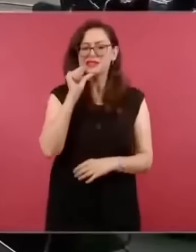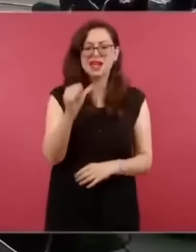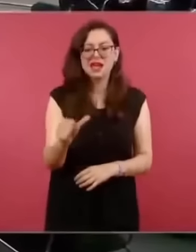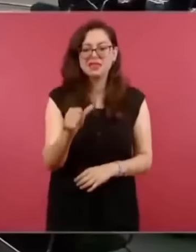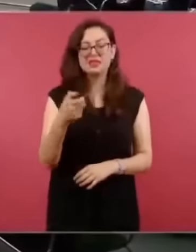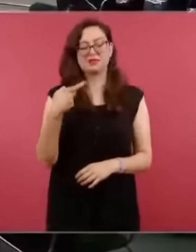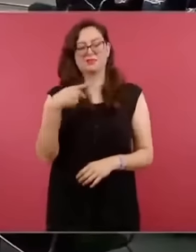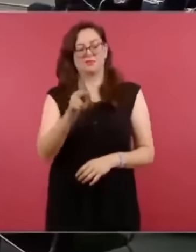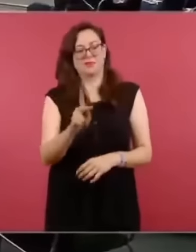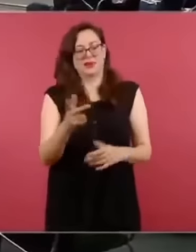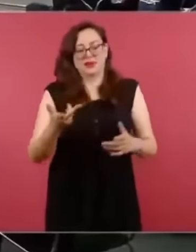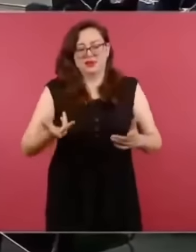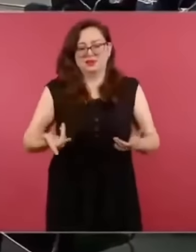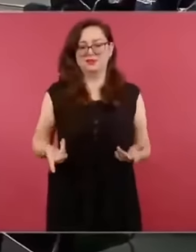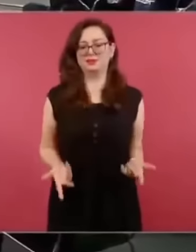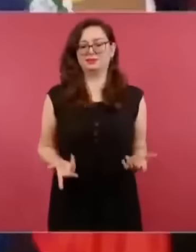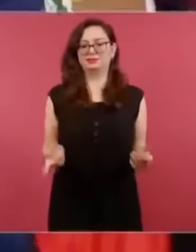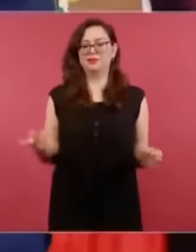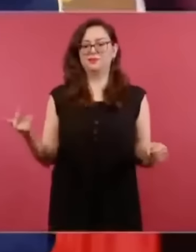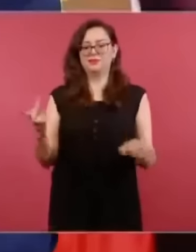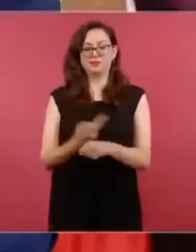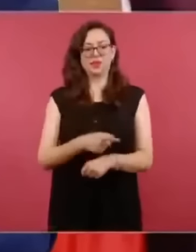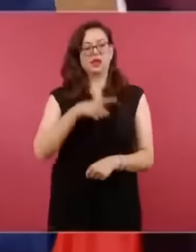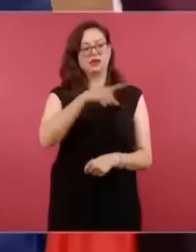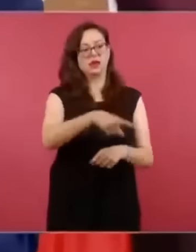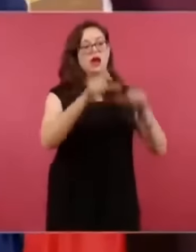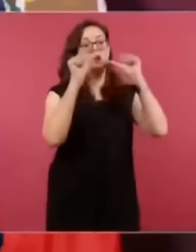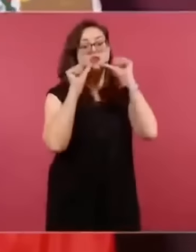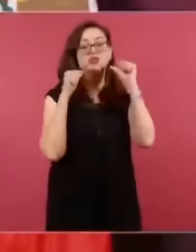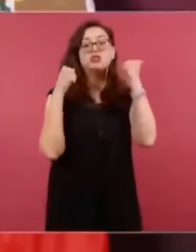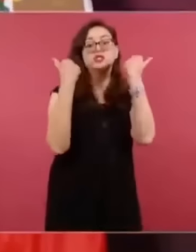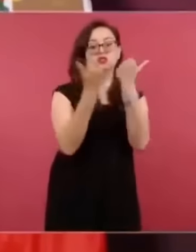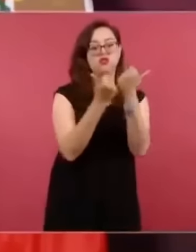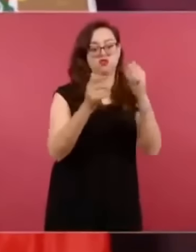Claudio X. González, que fue la fundación que estuvo en contra